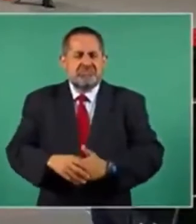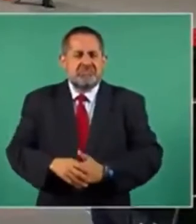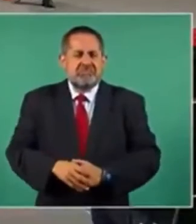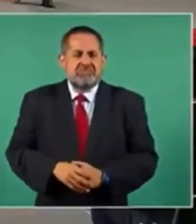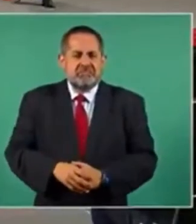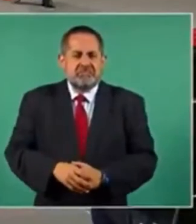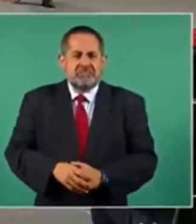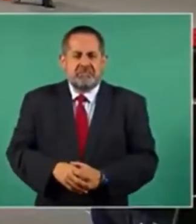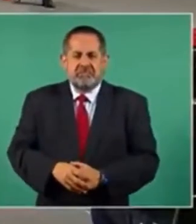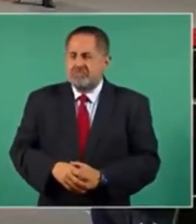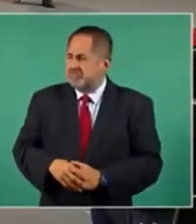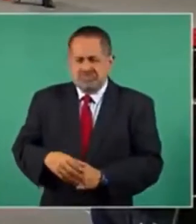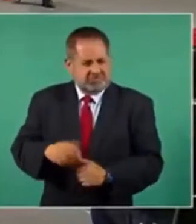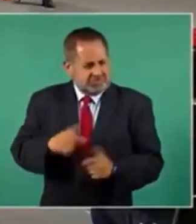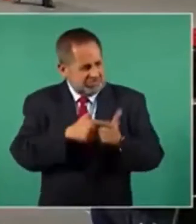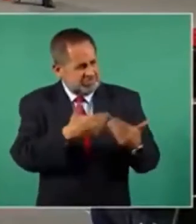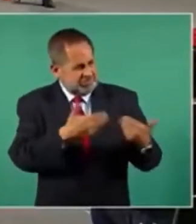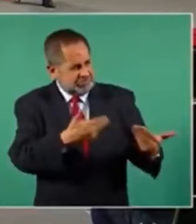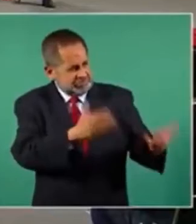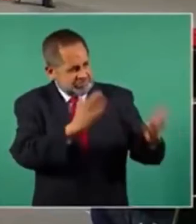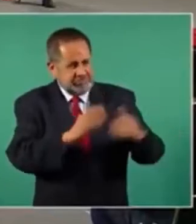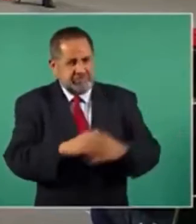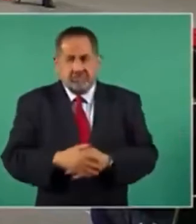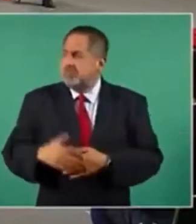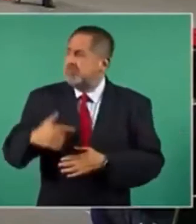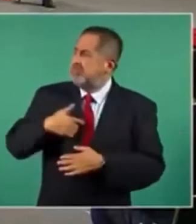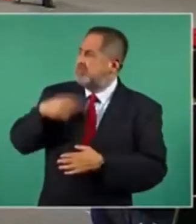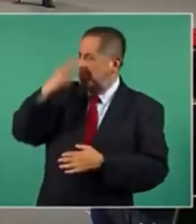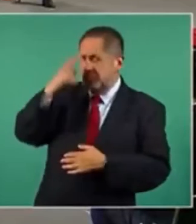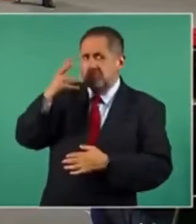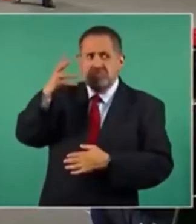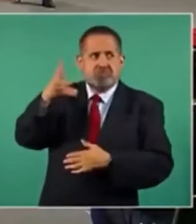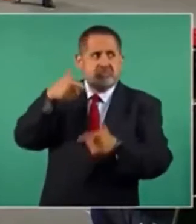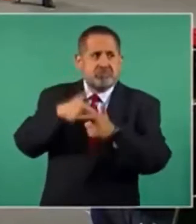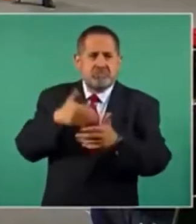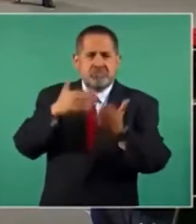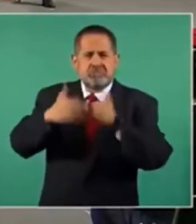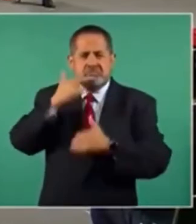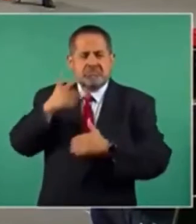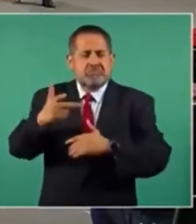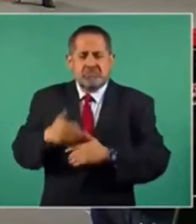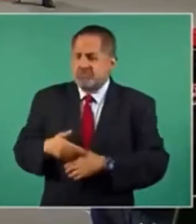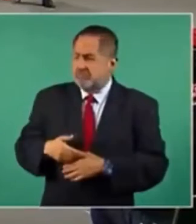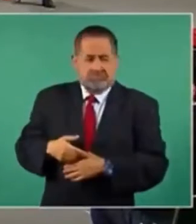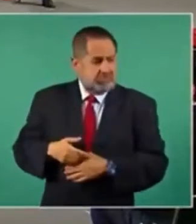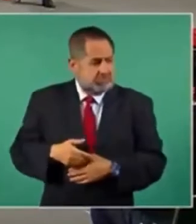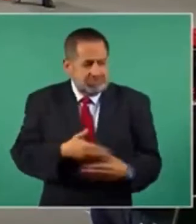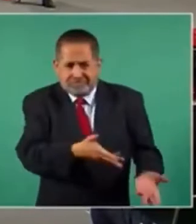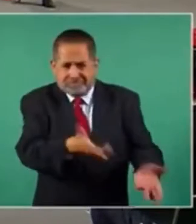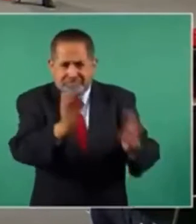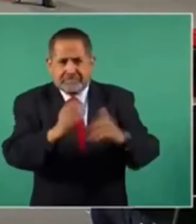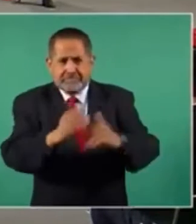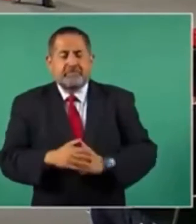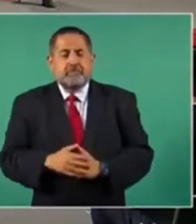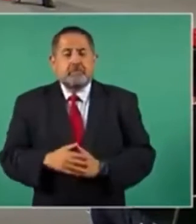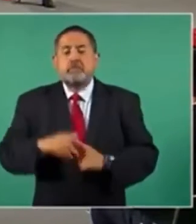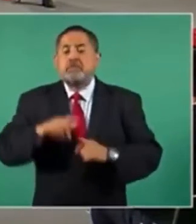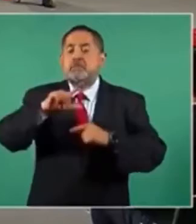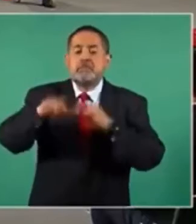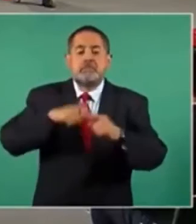Yo sigo en la lucha por un México mejor. Adelante. Entonces, ¿qué le contesté?